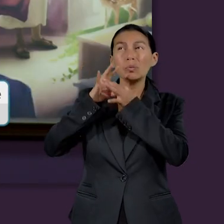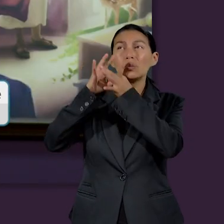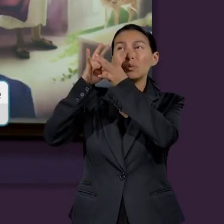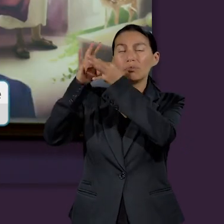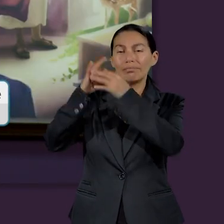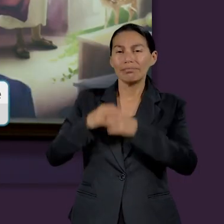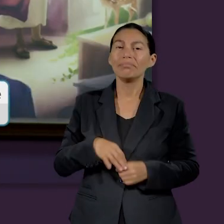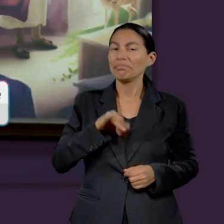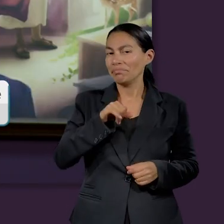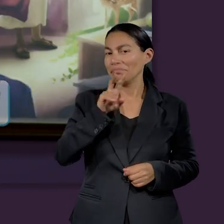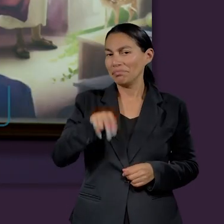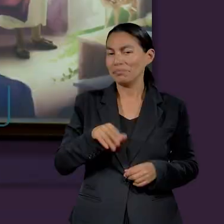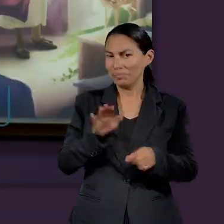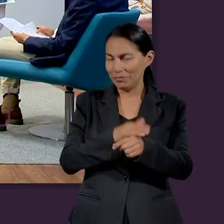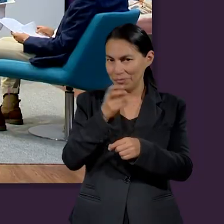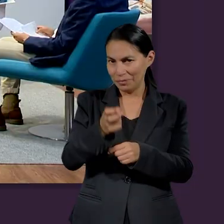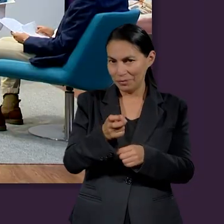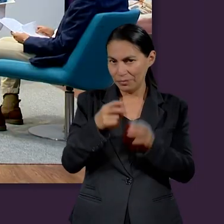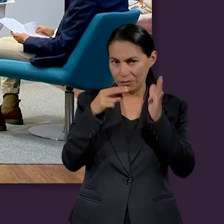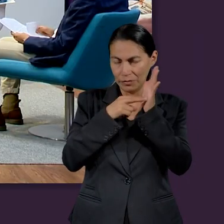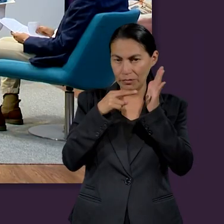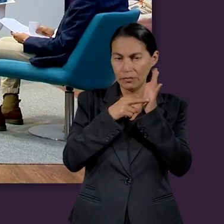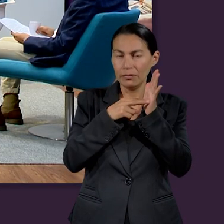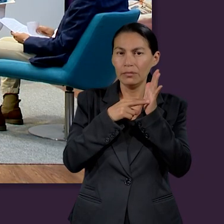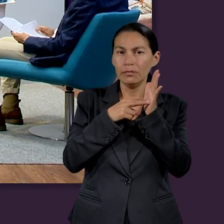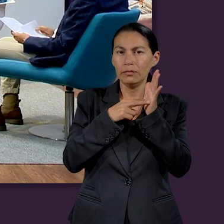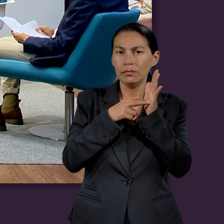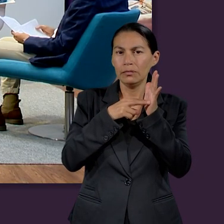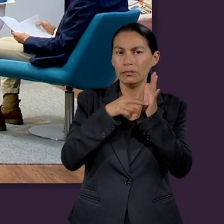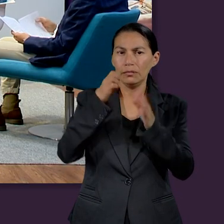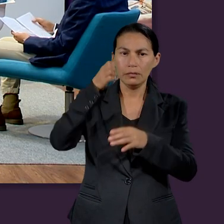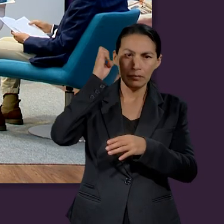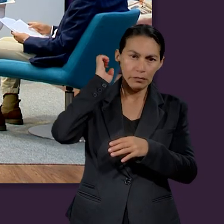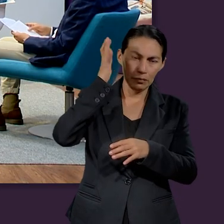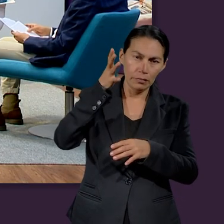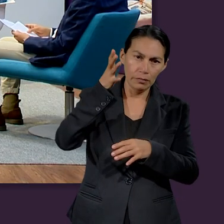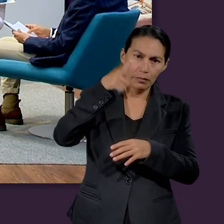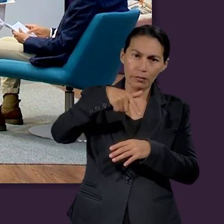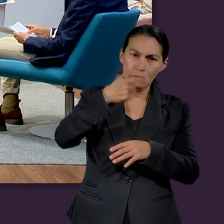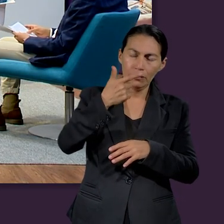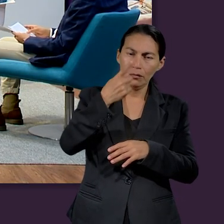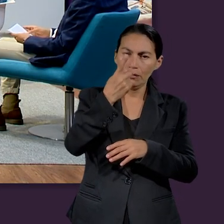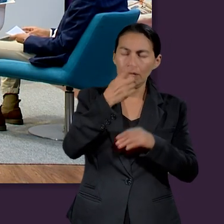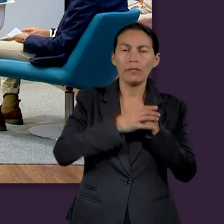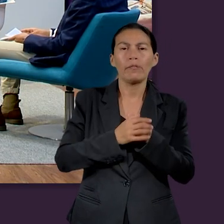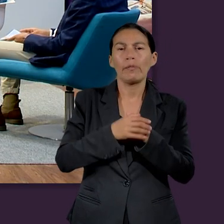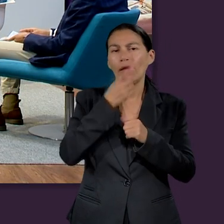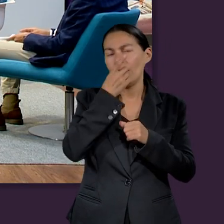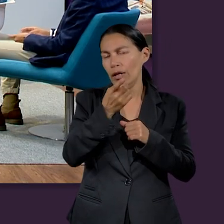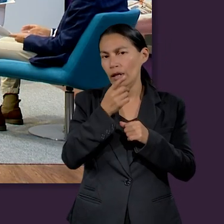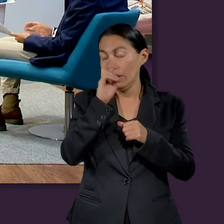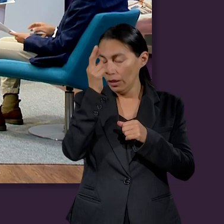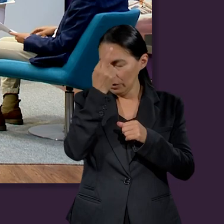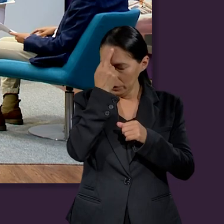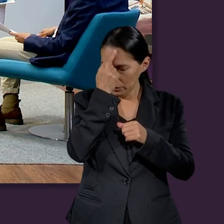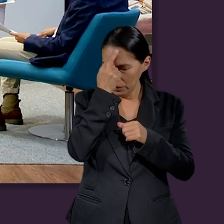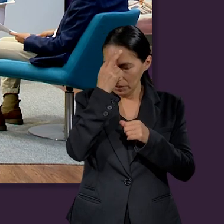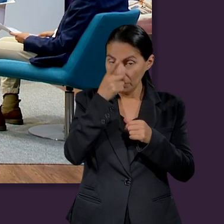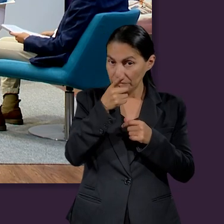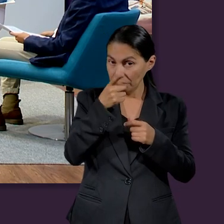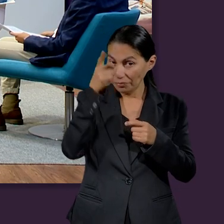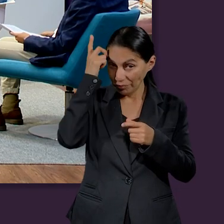tener una buena relación con Dios. Por eso el texto, ¿no? También que tenemos aquí de Eclesiastes 12, 1, ¿no?